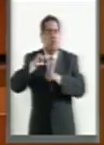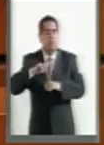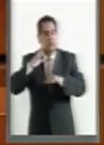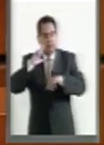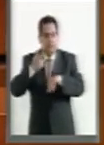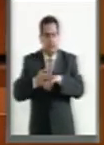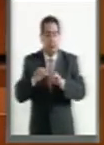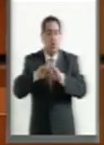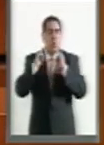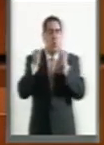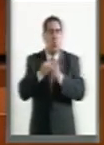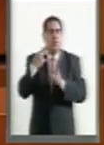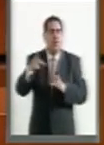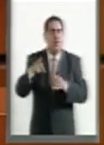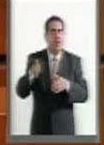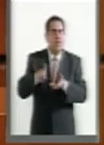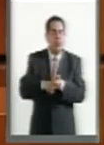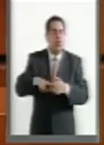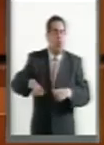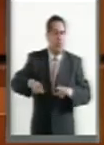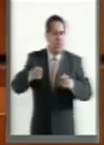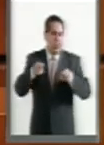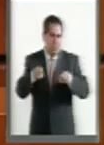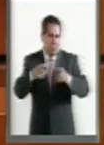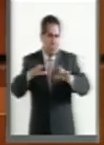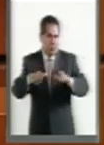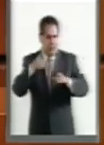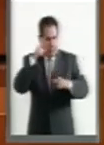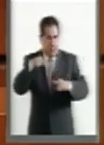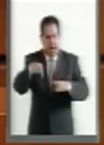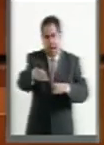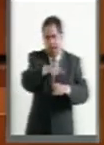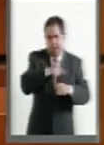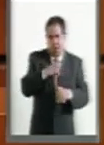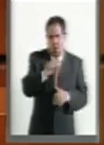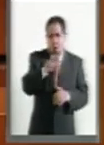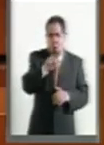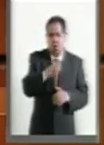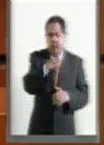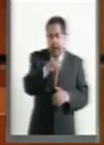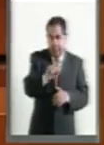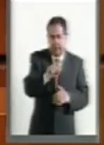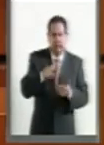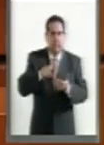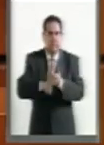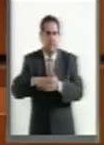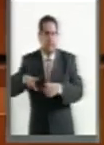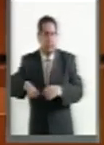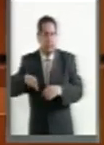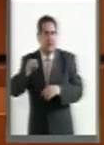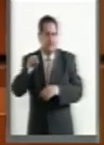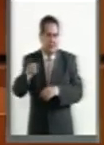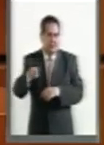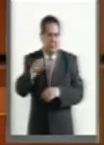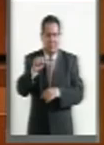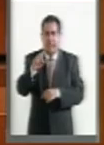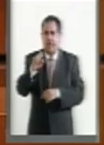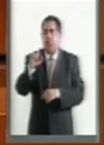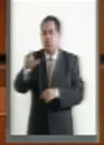Junta de Gobierno del Consejo Nacional para el Desarrollo y la Inclusión de las Personas con Discapacidad.